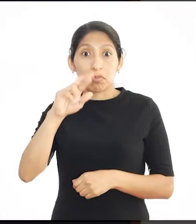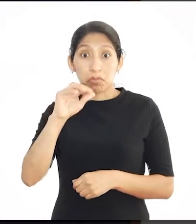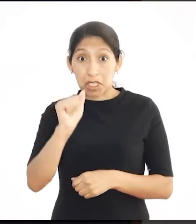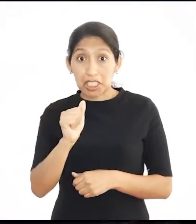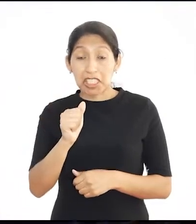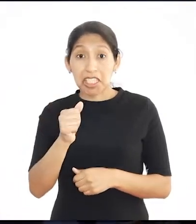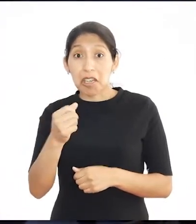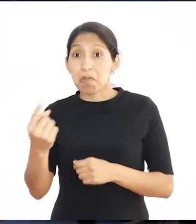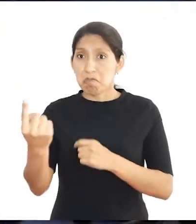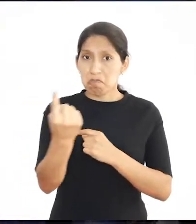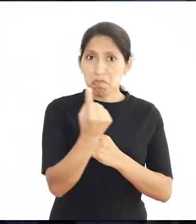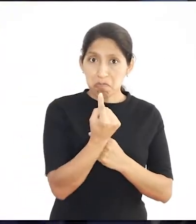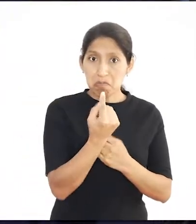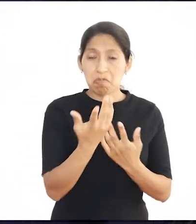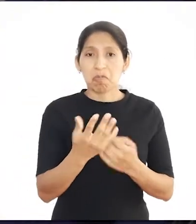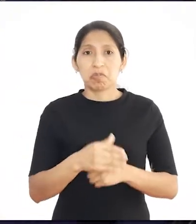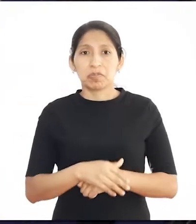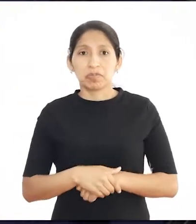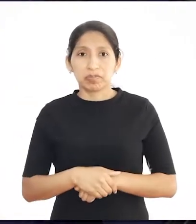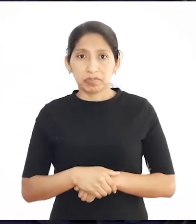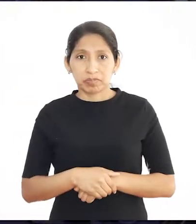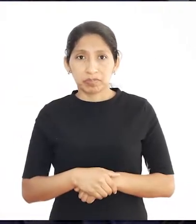María acude en su turno.